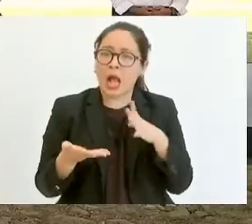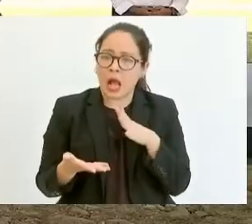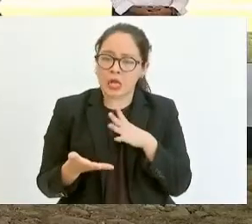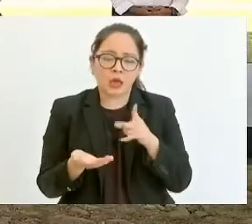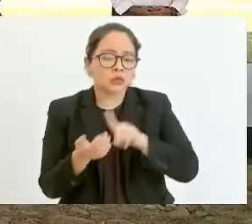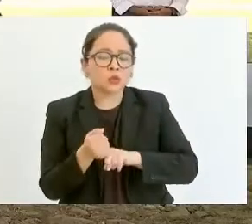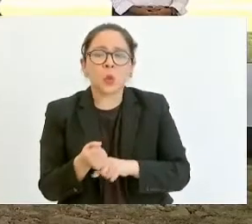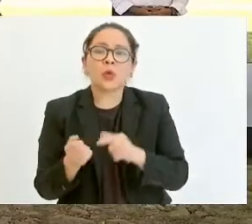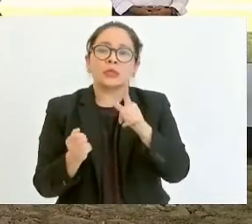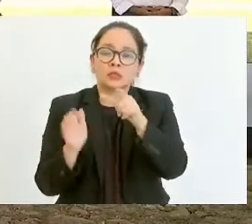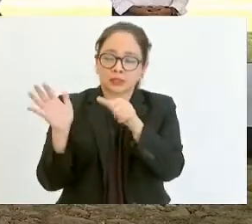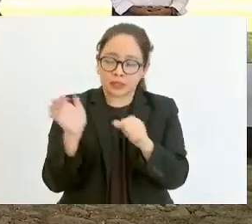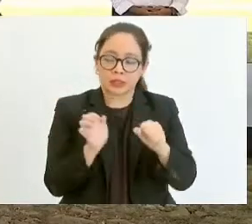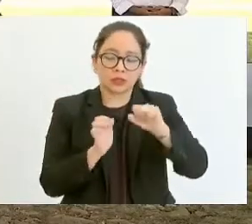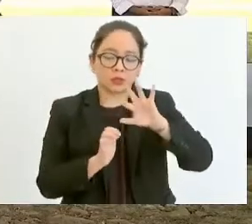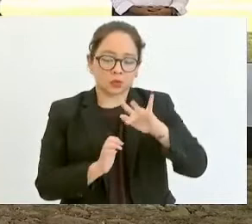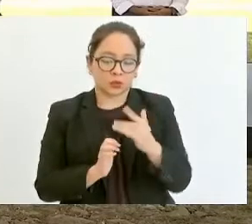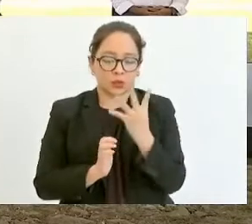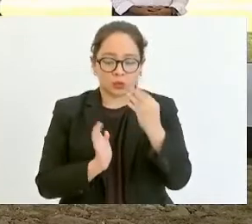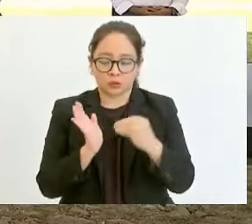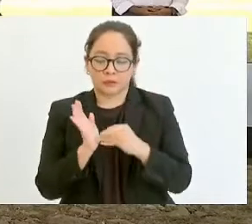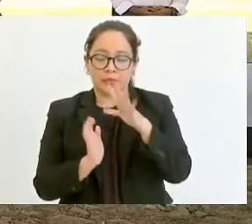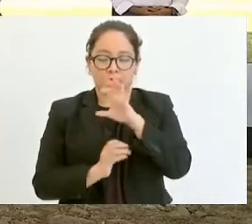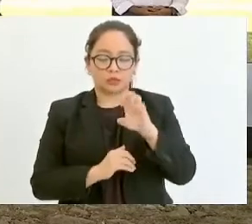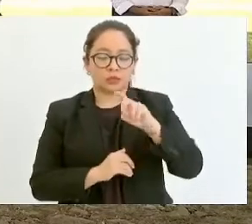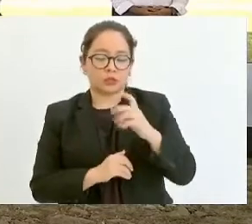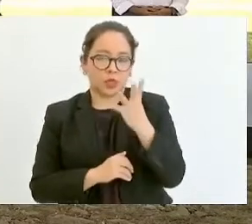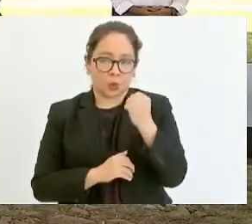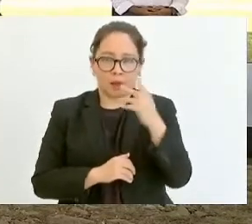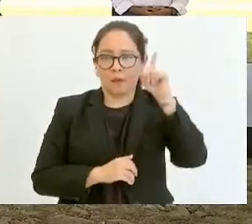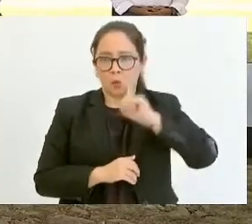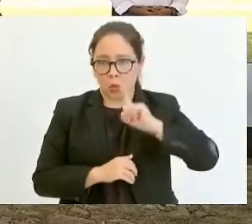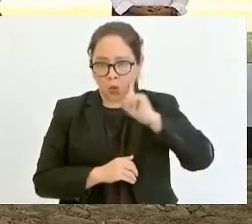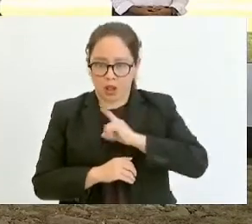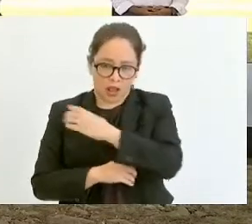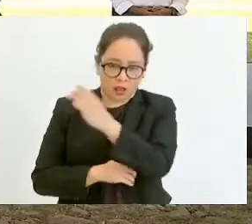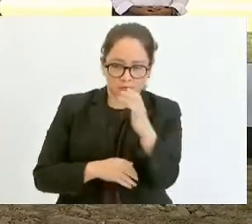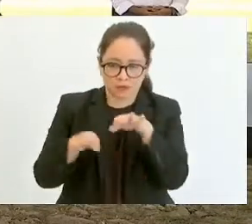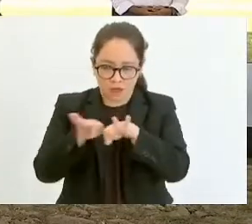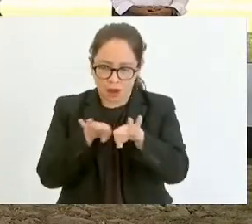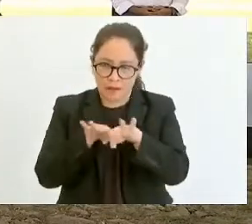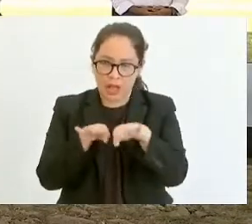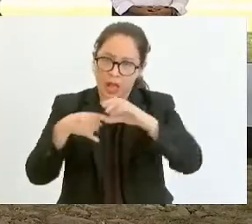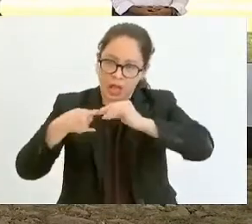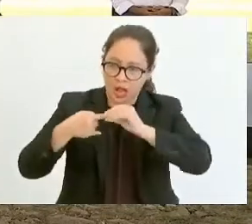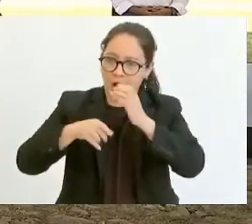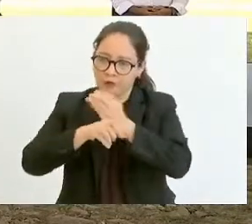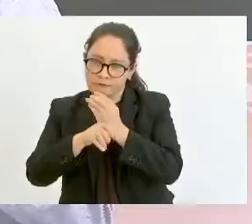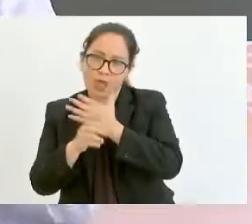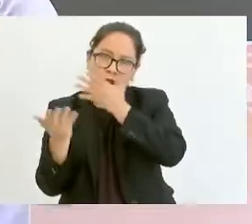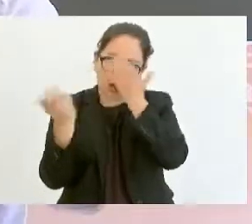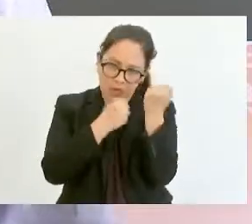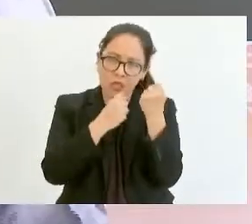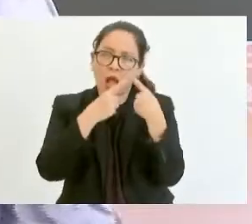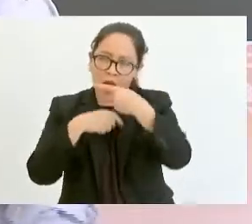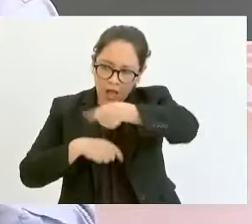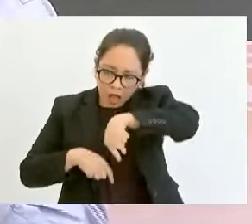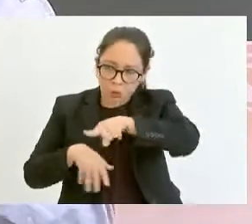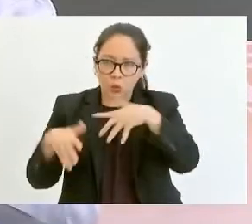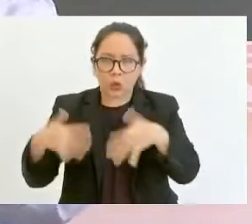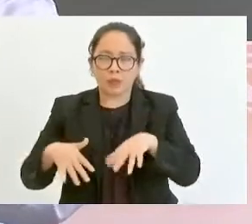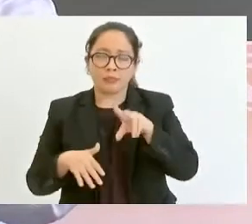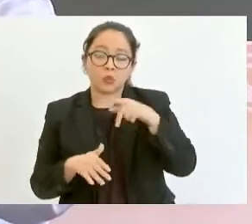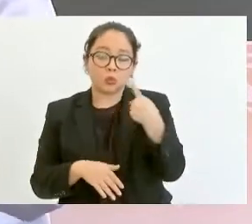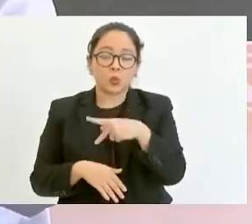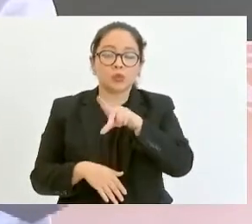654.539 mujeres productoras de granos básicos, de café, de caña de azúcar, que representan el